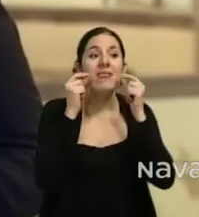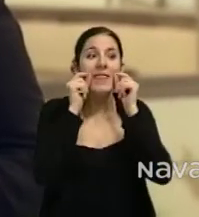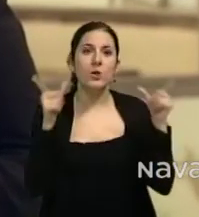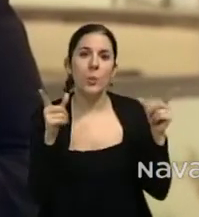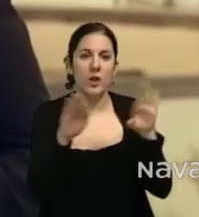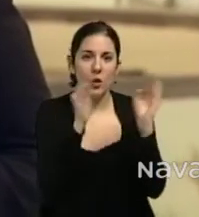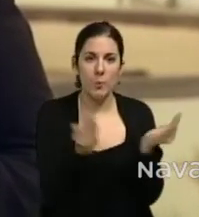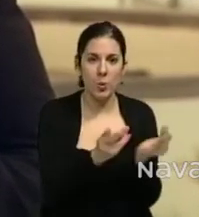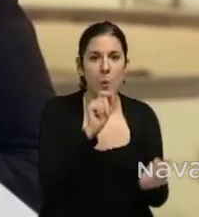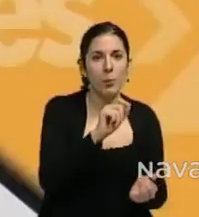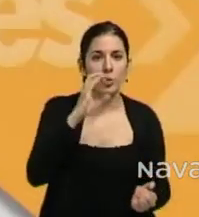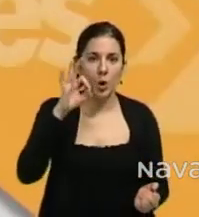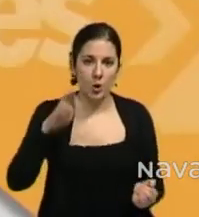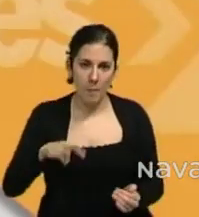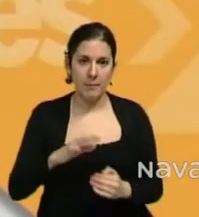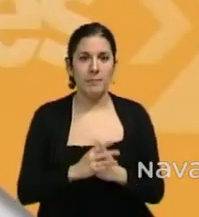proyectos.